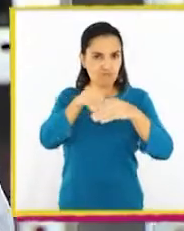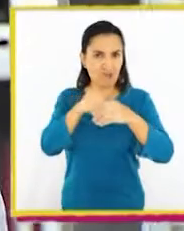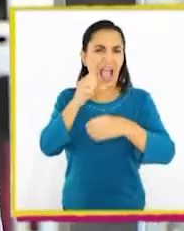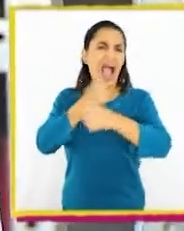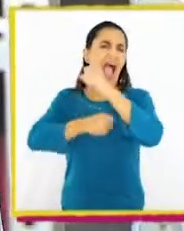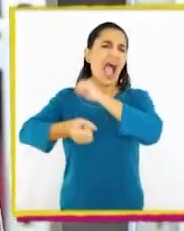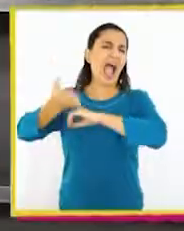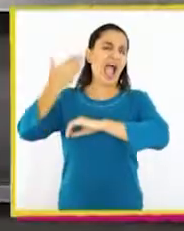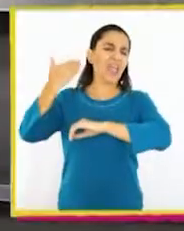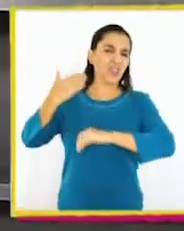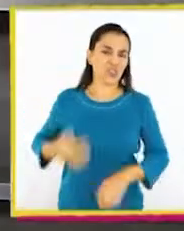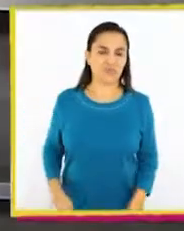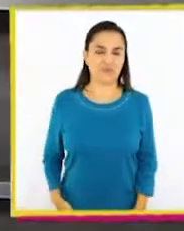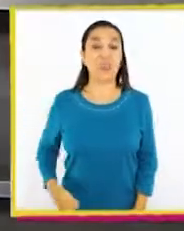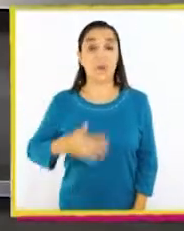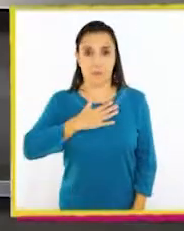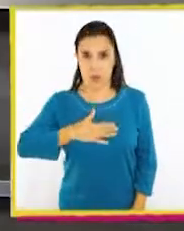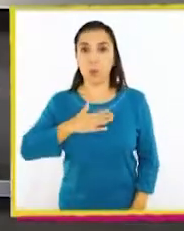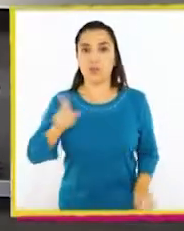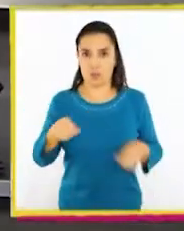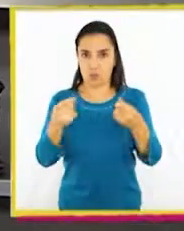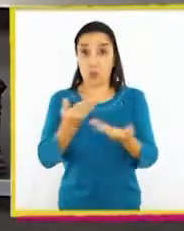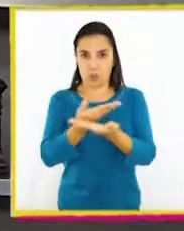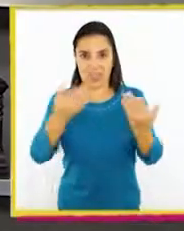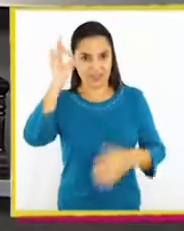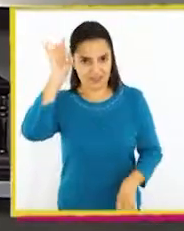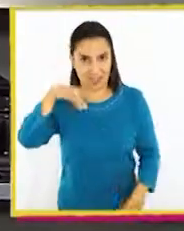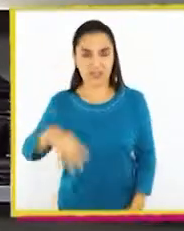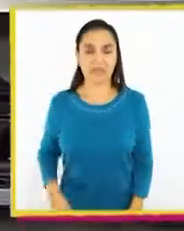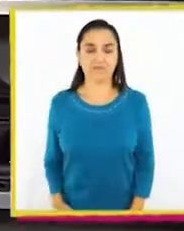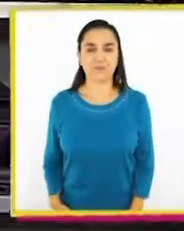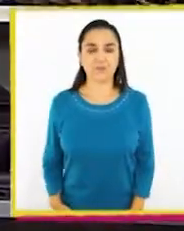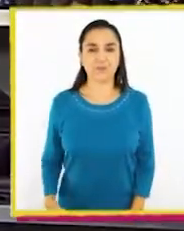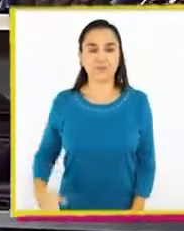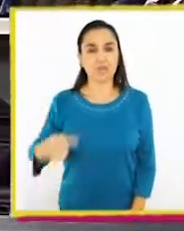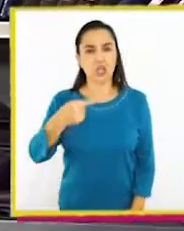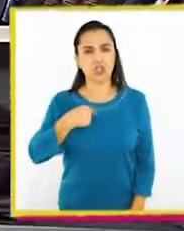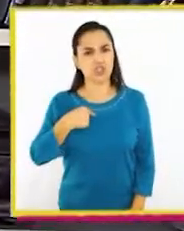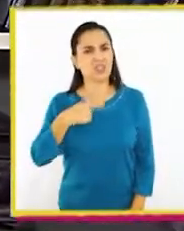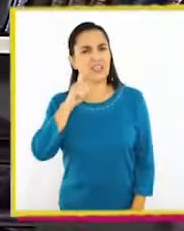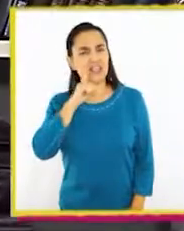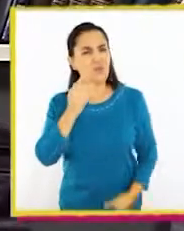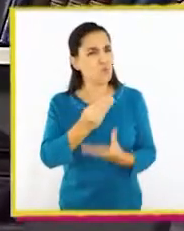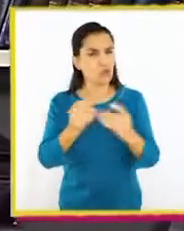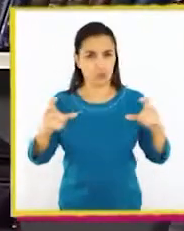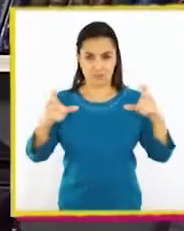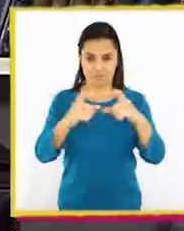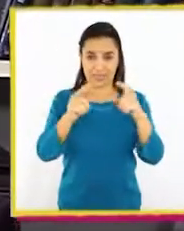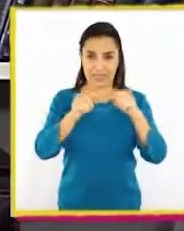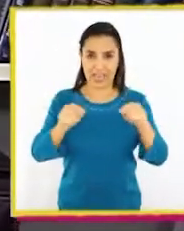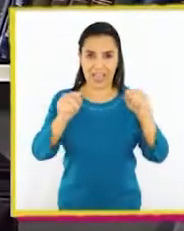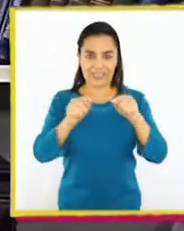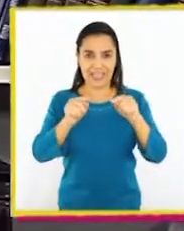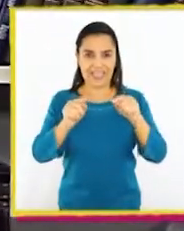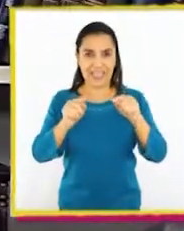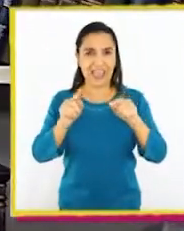escuchábamos hace muchos años. ¡Me encanta la música, ya saben! Yo tenía muchos cassettes y los